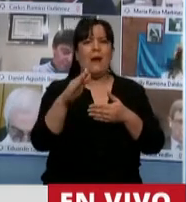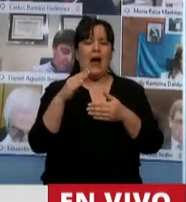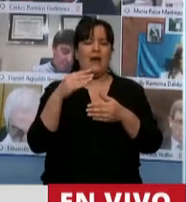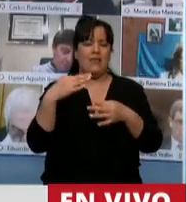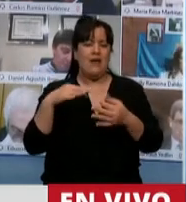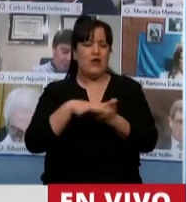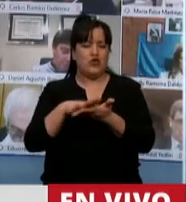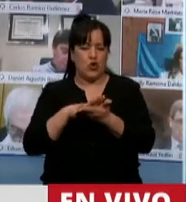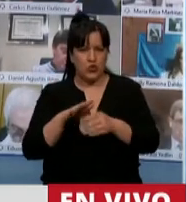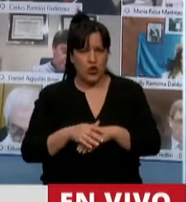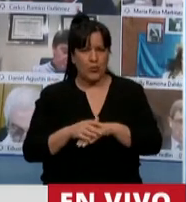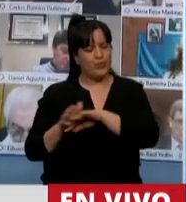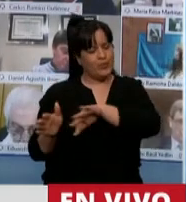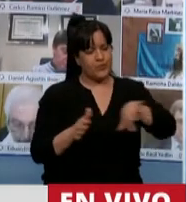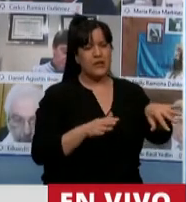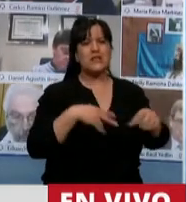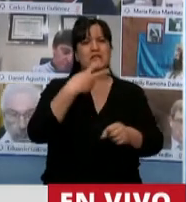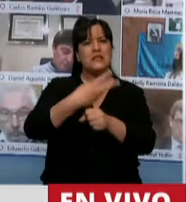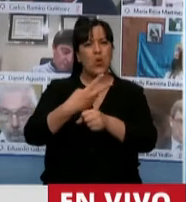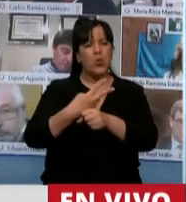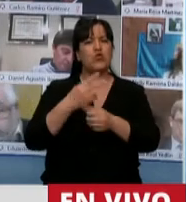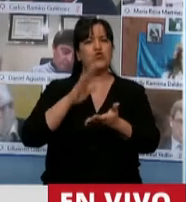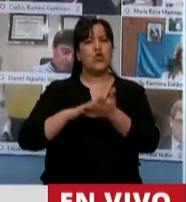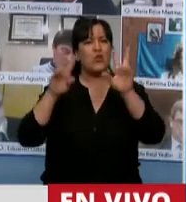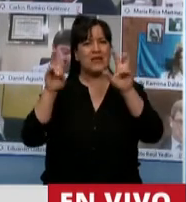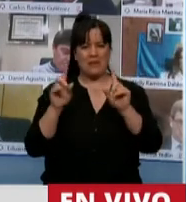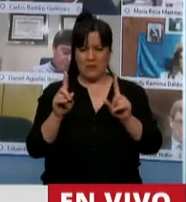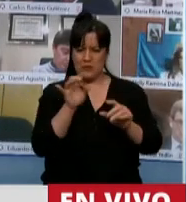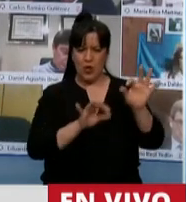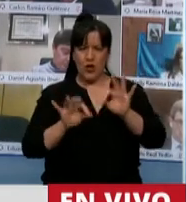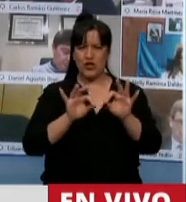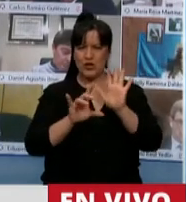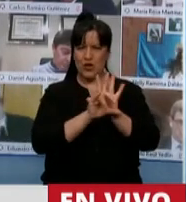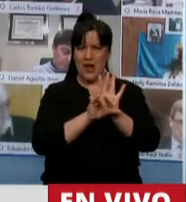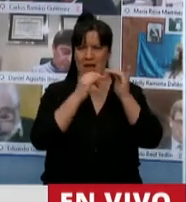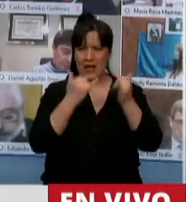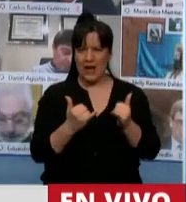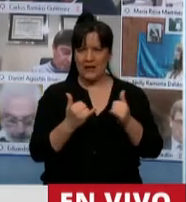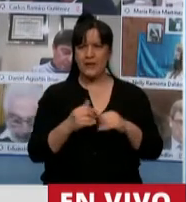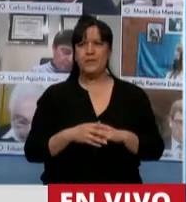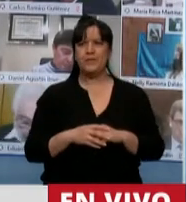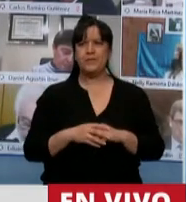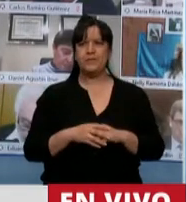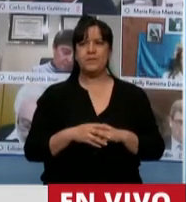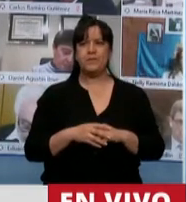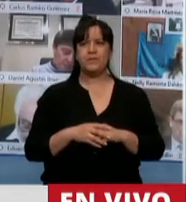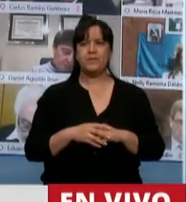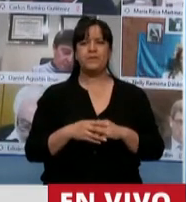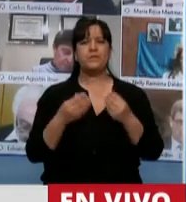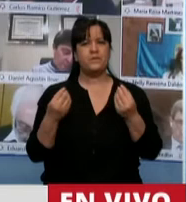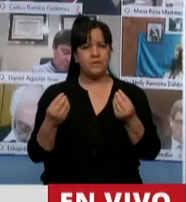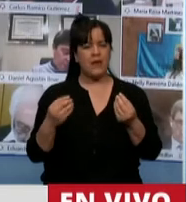En segundo lugar, yendo para el tema del proyecto que nos ocupa y que nos quedan